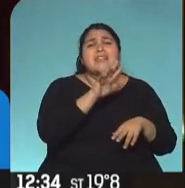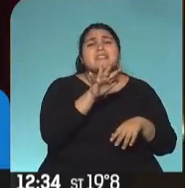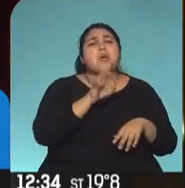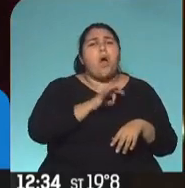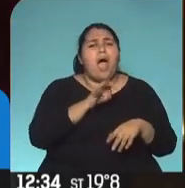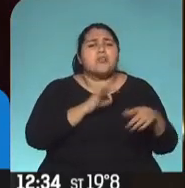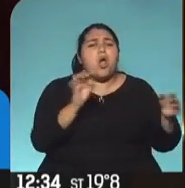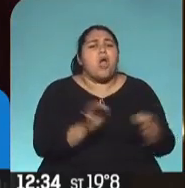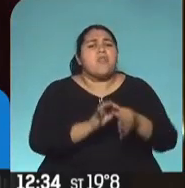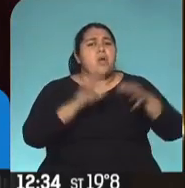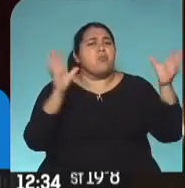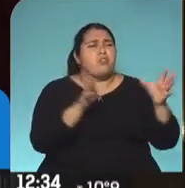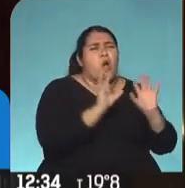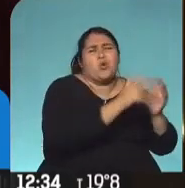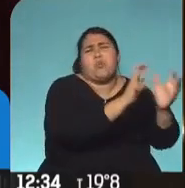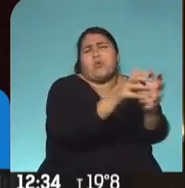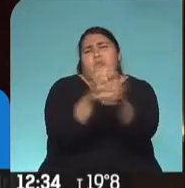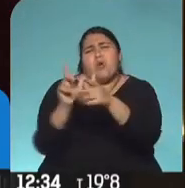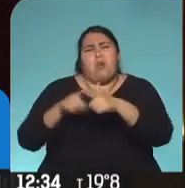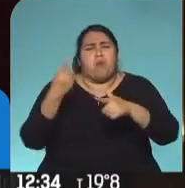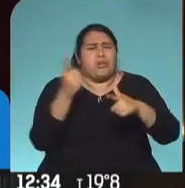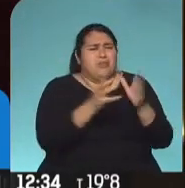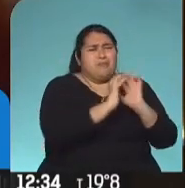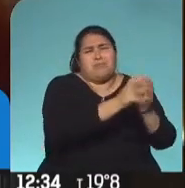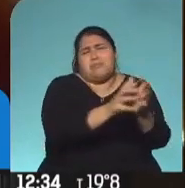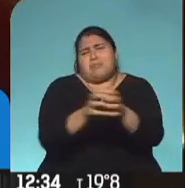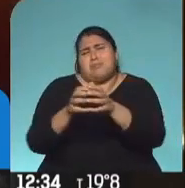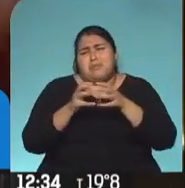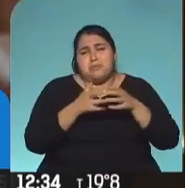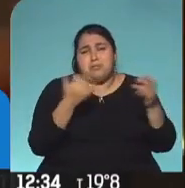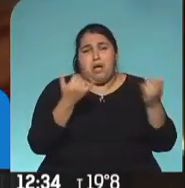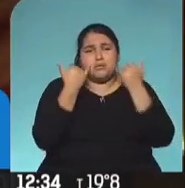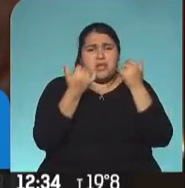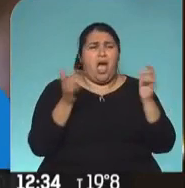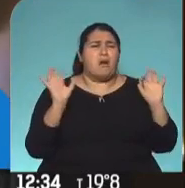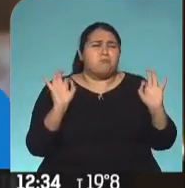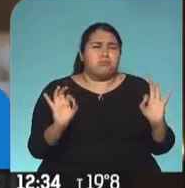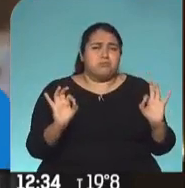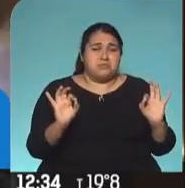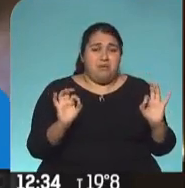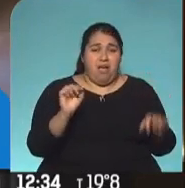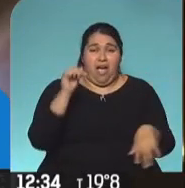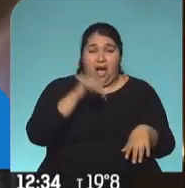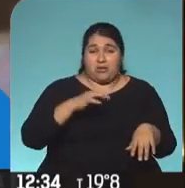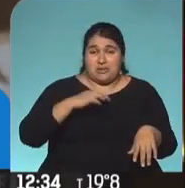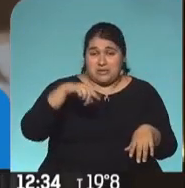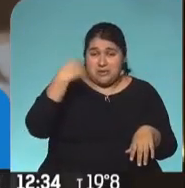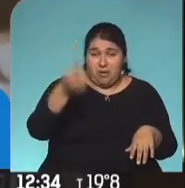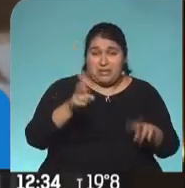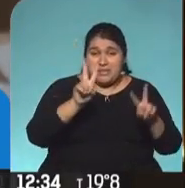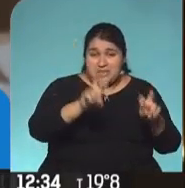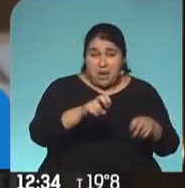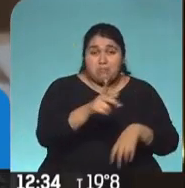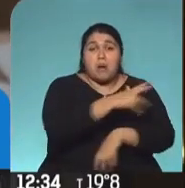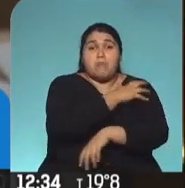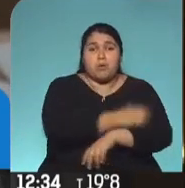democrática, de todos los colores posibles y de todos los partidos y de todo el arco ideológico posible, ya pasó, ya probamos. Y la medición del año que viene de pobreza va a dar más